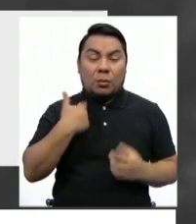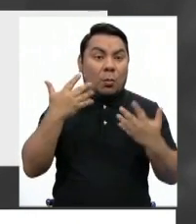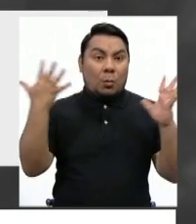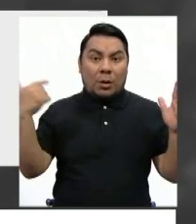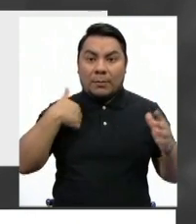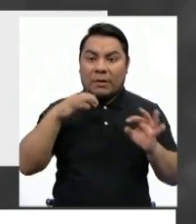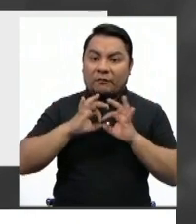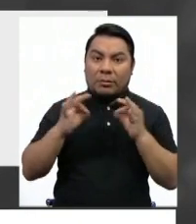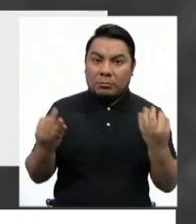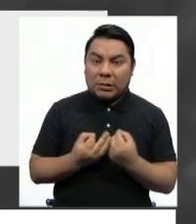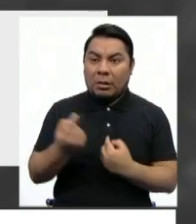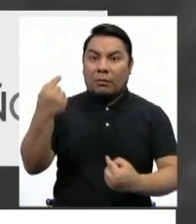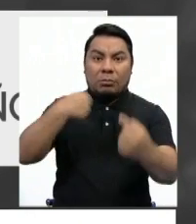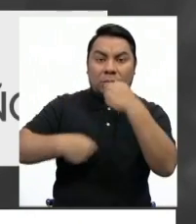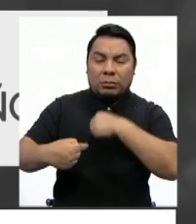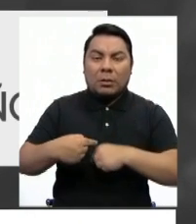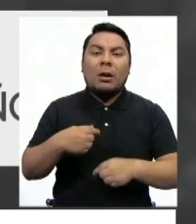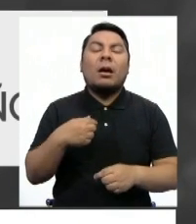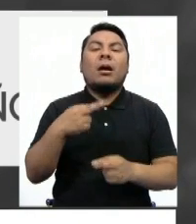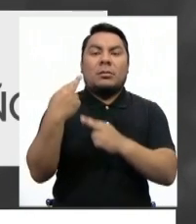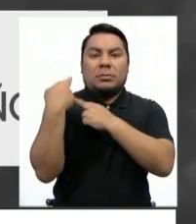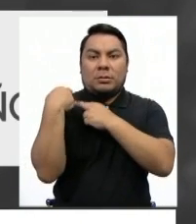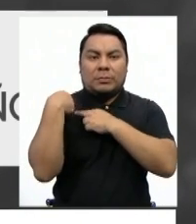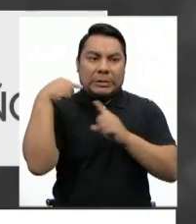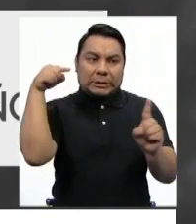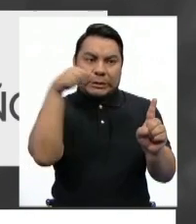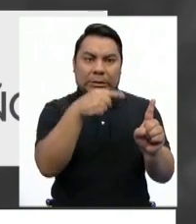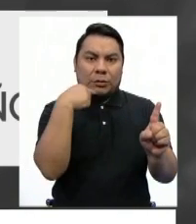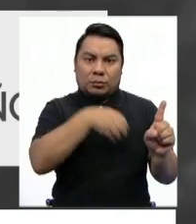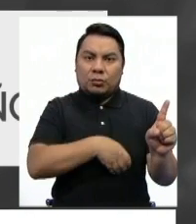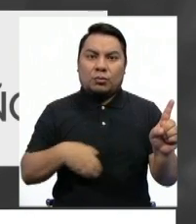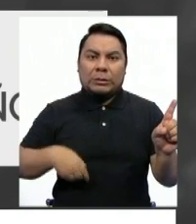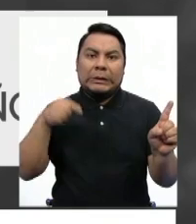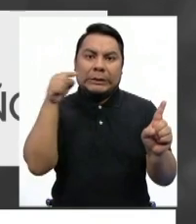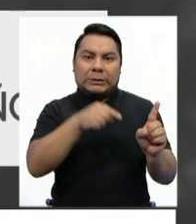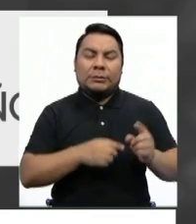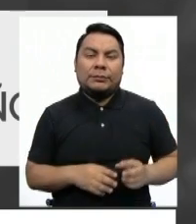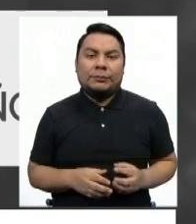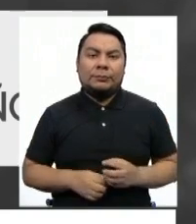o a su familia, será responsabilidad directa del parlamentario denunciado. Así es.